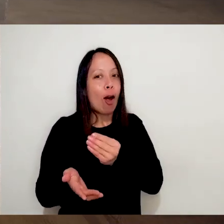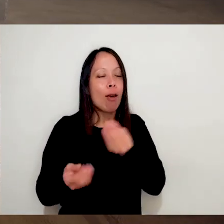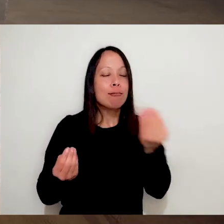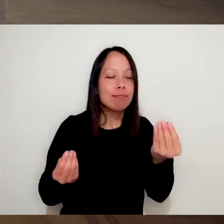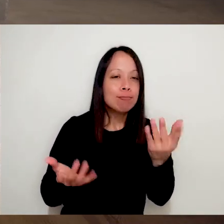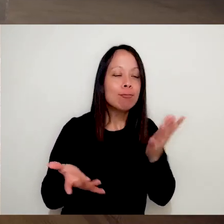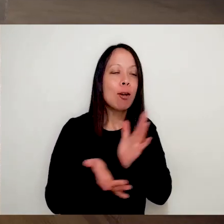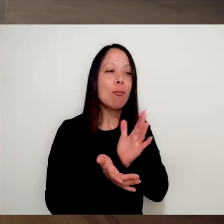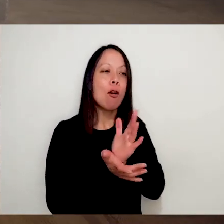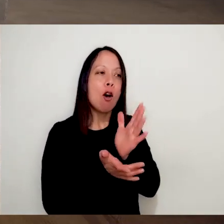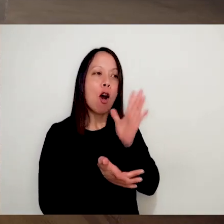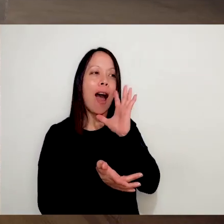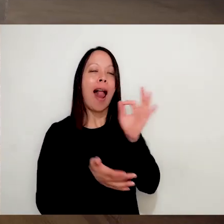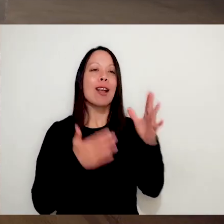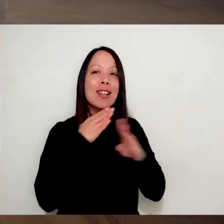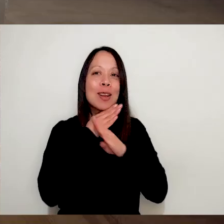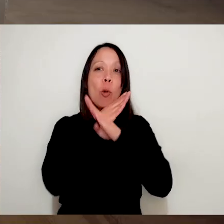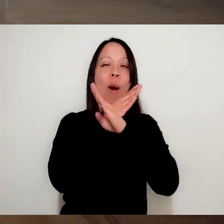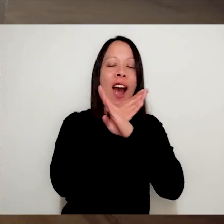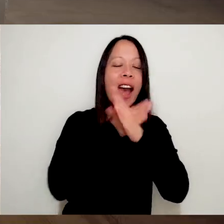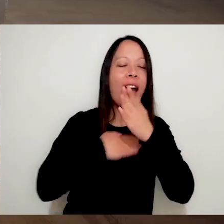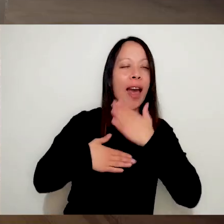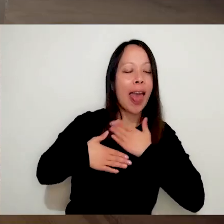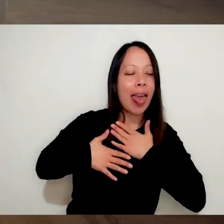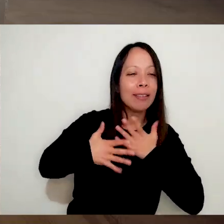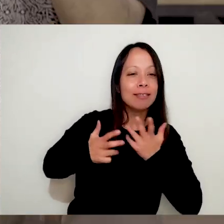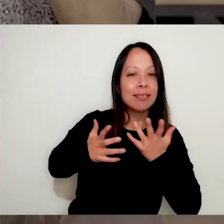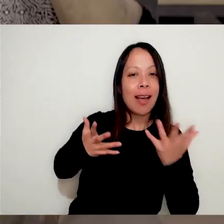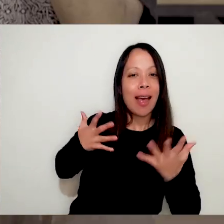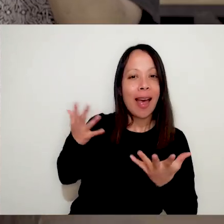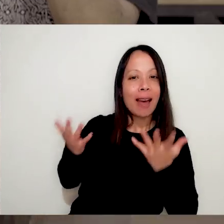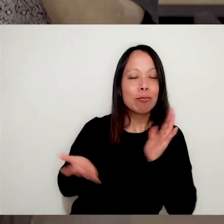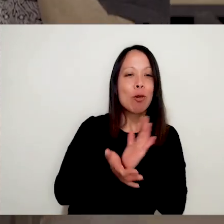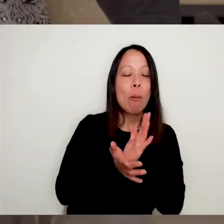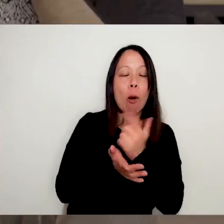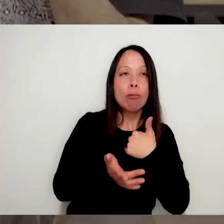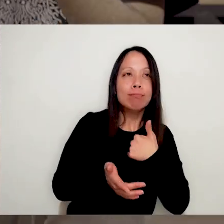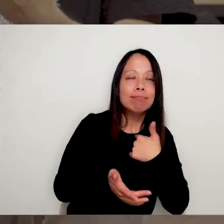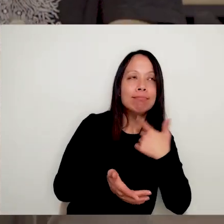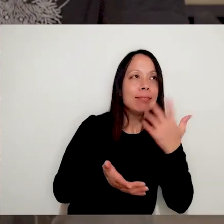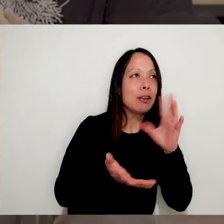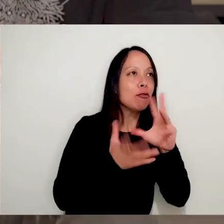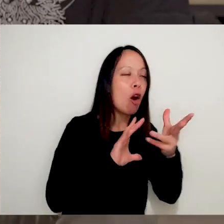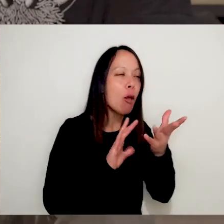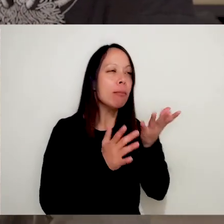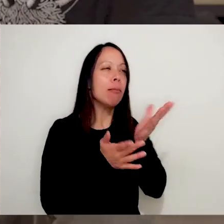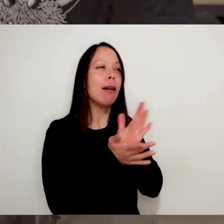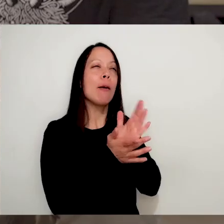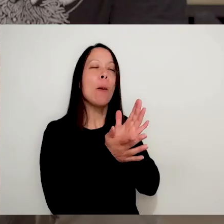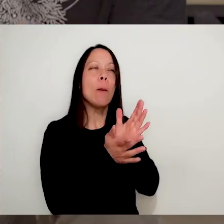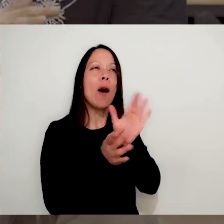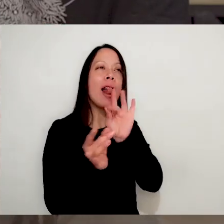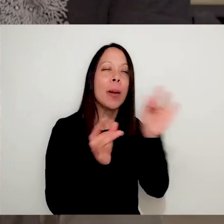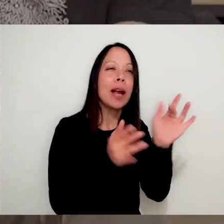todo, hay otras, sí abre el espectro de lenguajes. A me gusta mucho entender que mis entradas hacia el baile